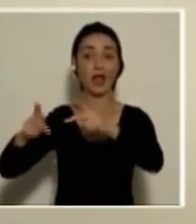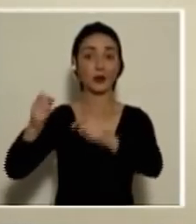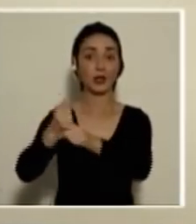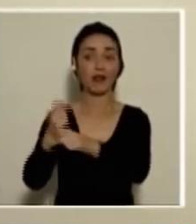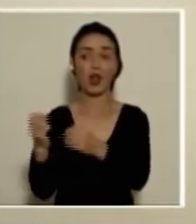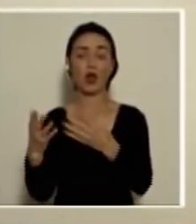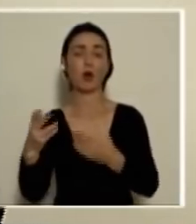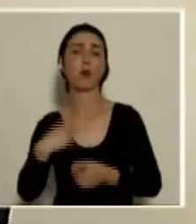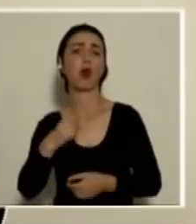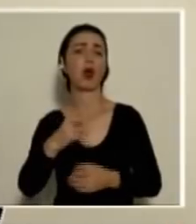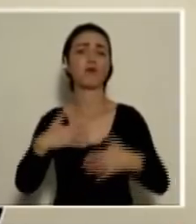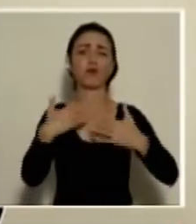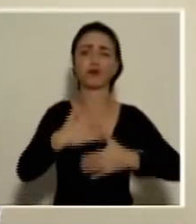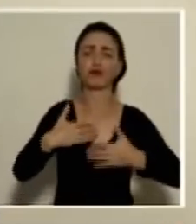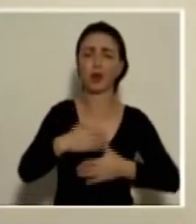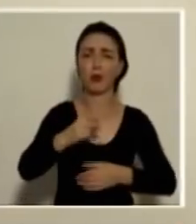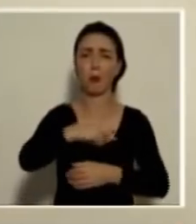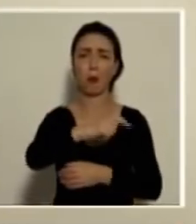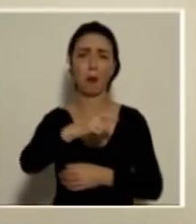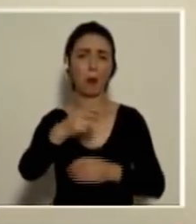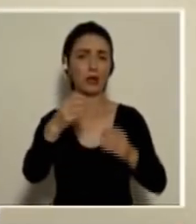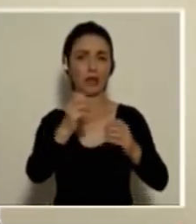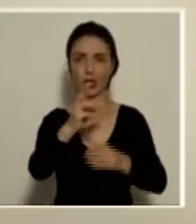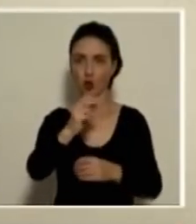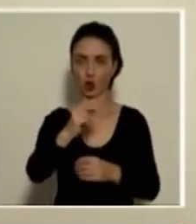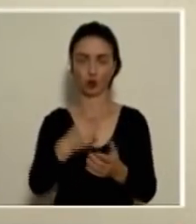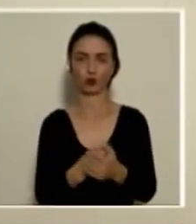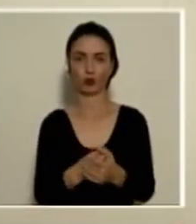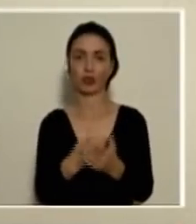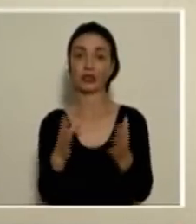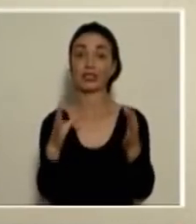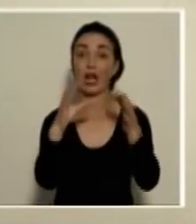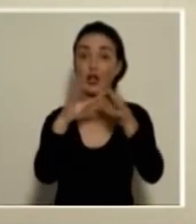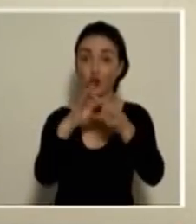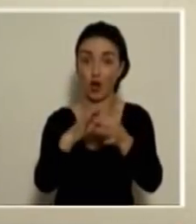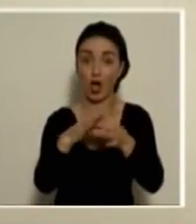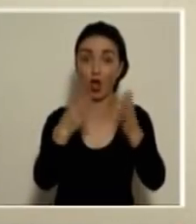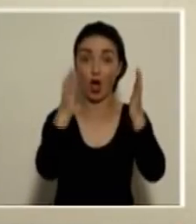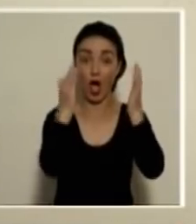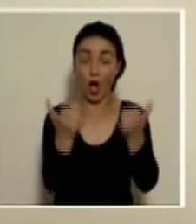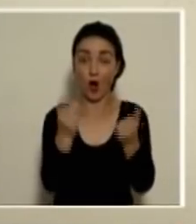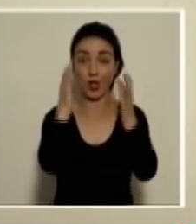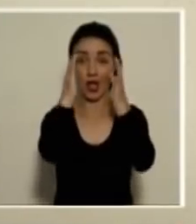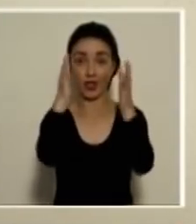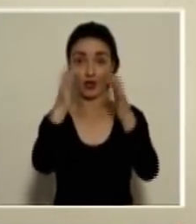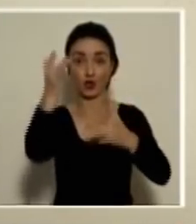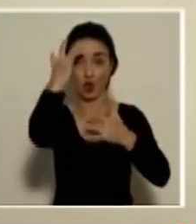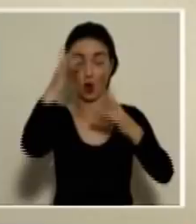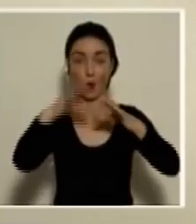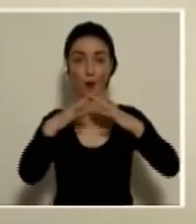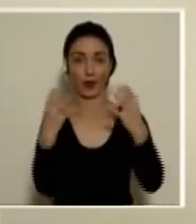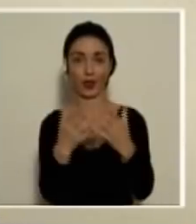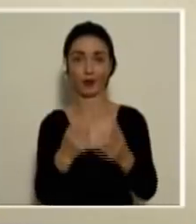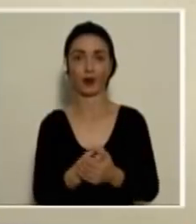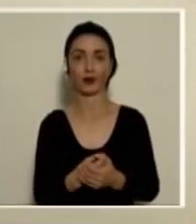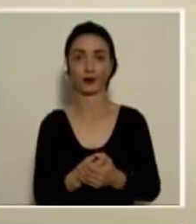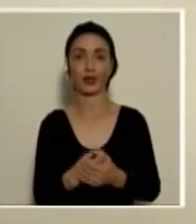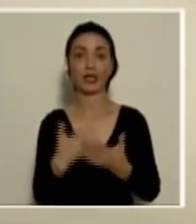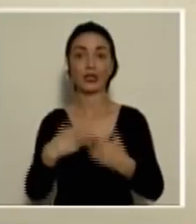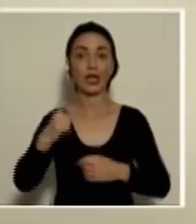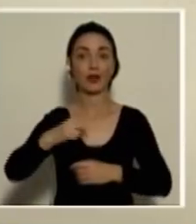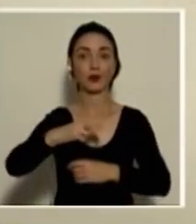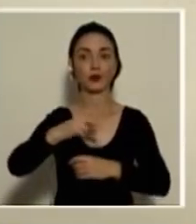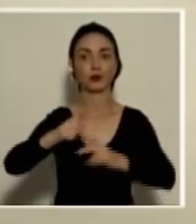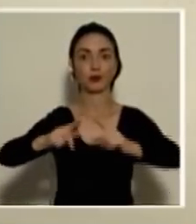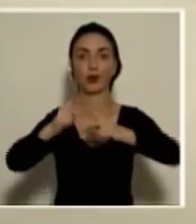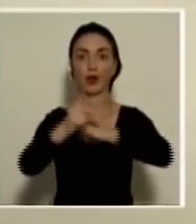utilizar los hoteles para pasear. Cuando estamos a propósito de la atención de esta pandemia, pues nos ha tocado andar por